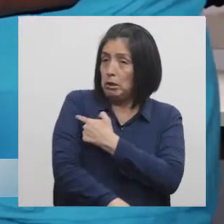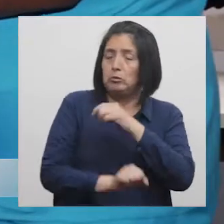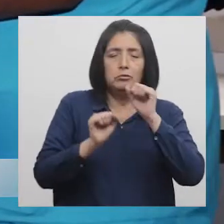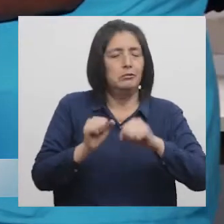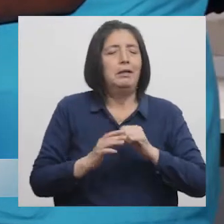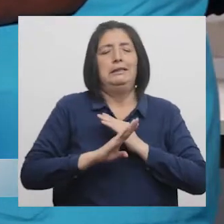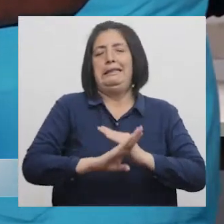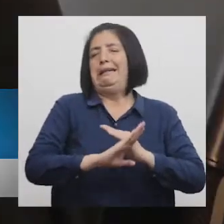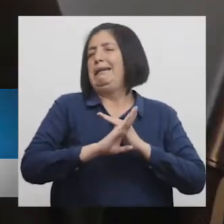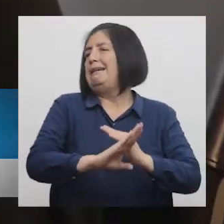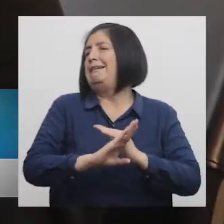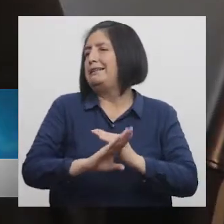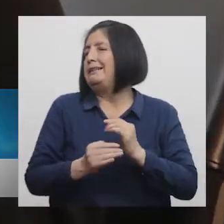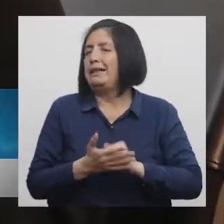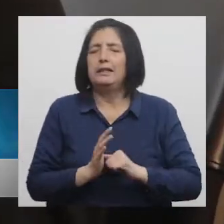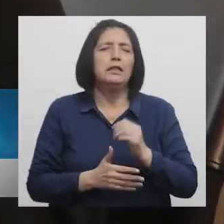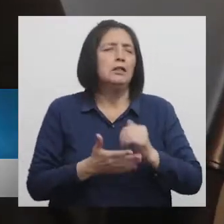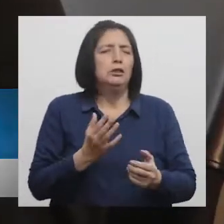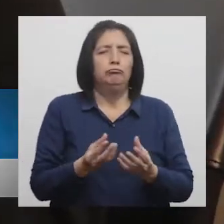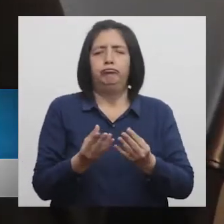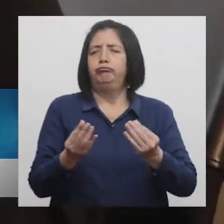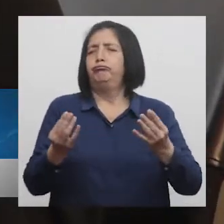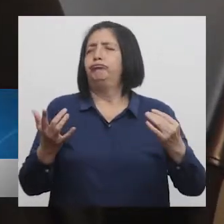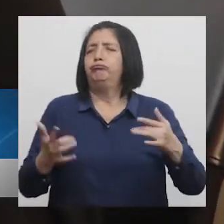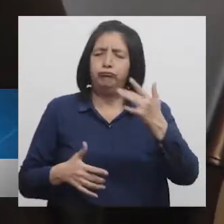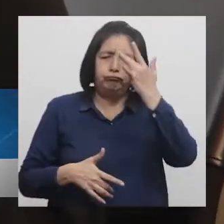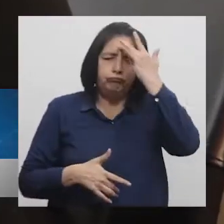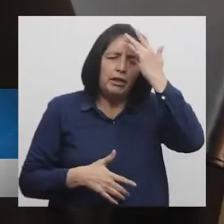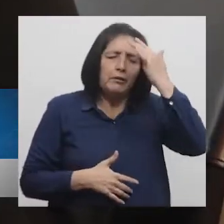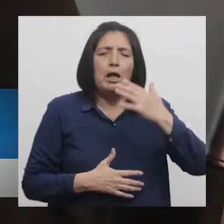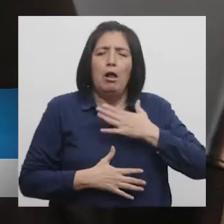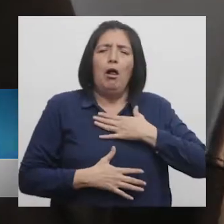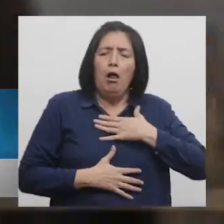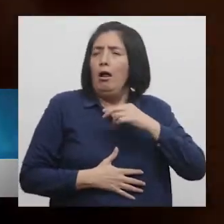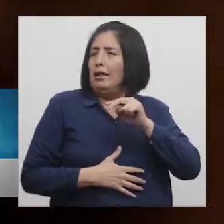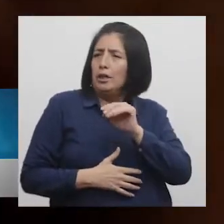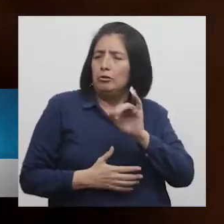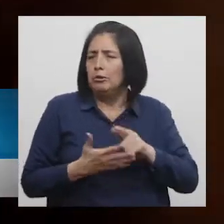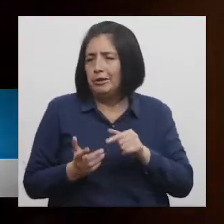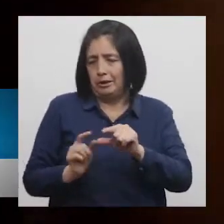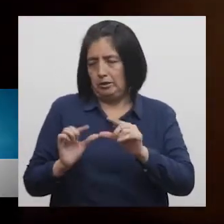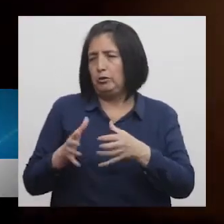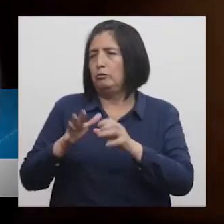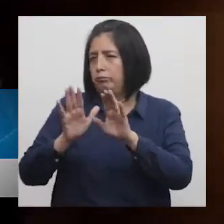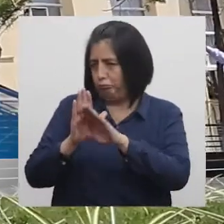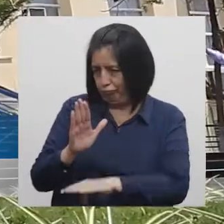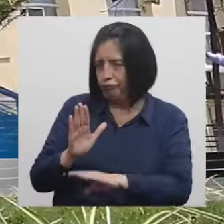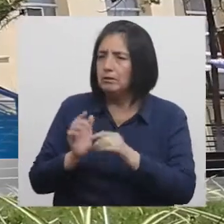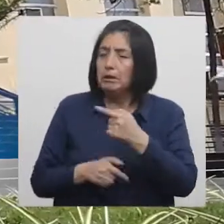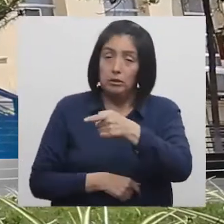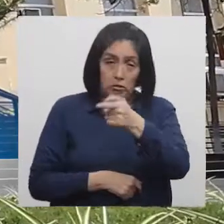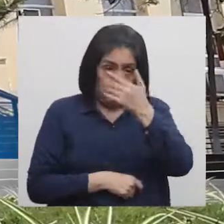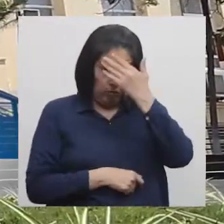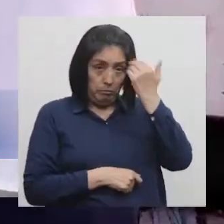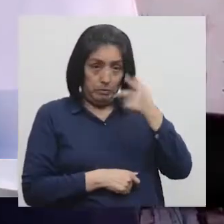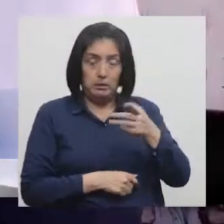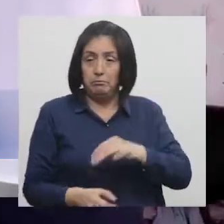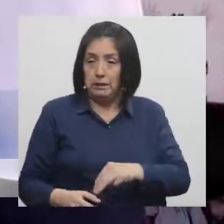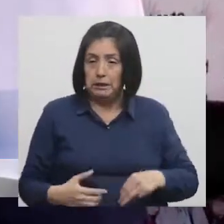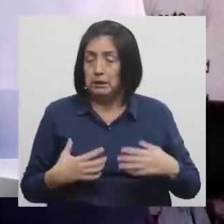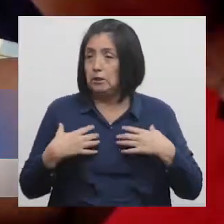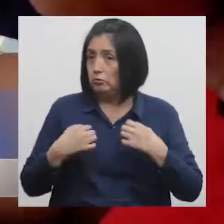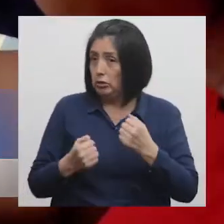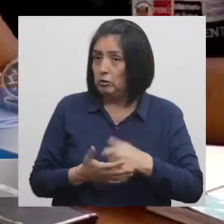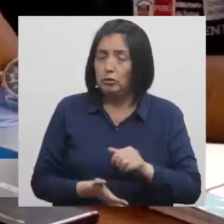evitar y bajar los incrementos de neumonía en el país en este grupo de datos. Y no lo olvides, el Ministerio de Salud